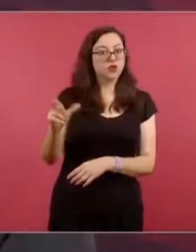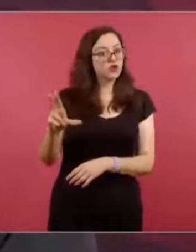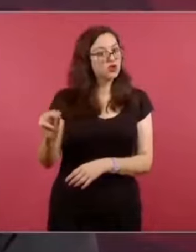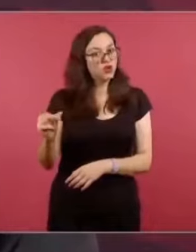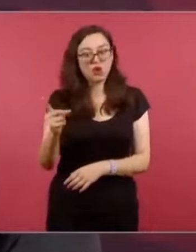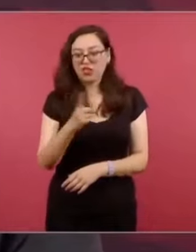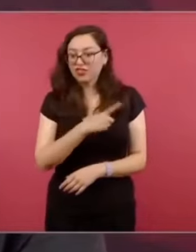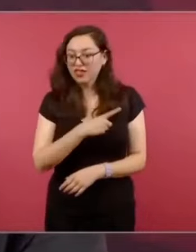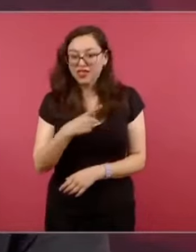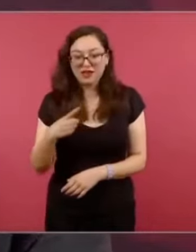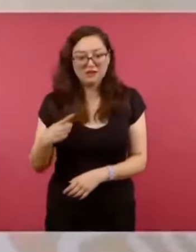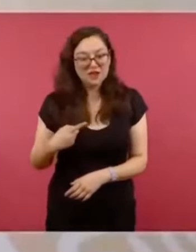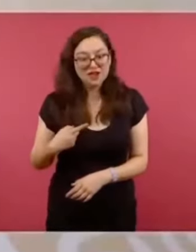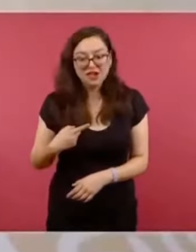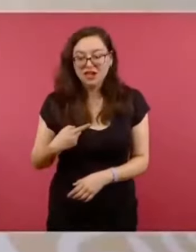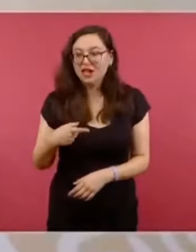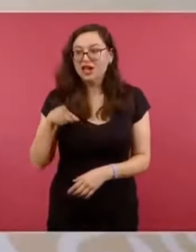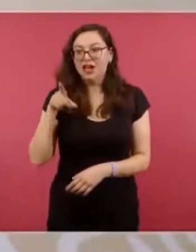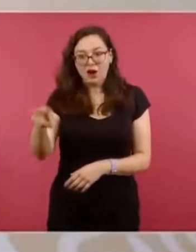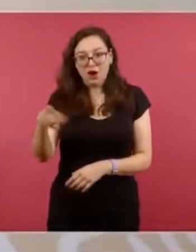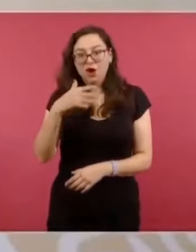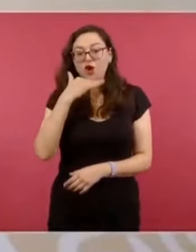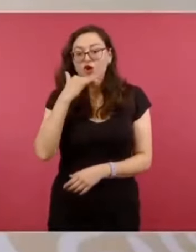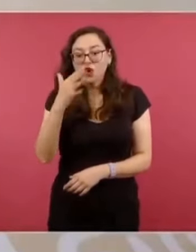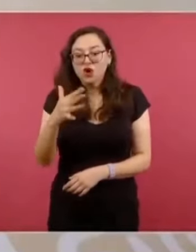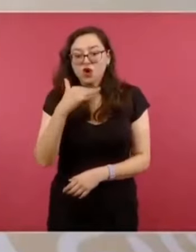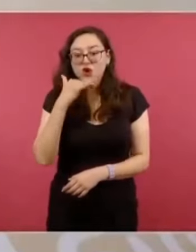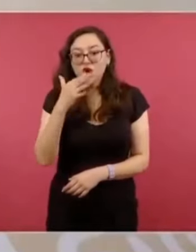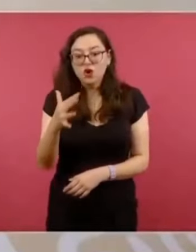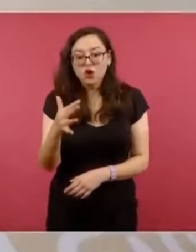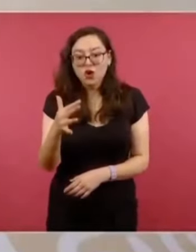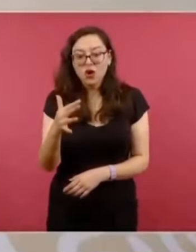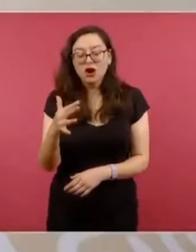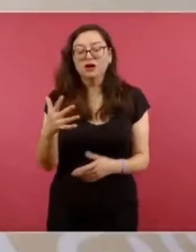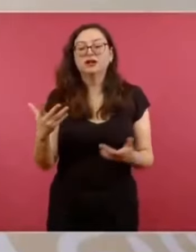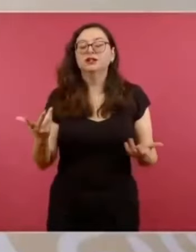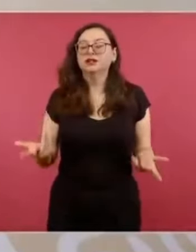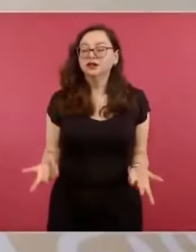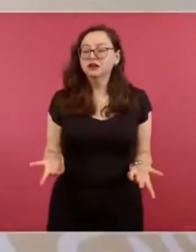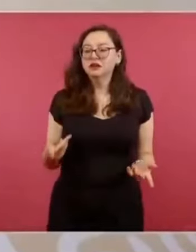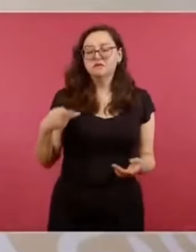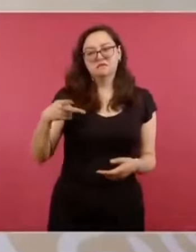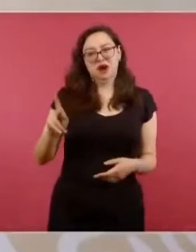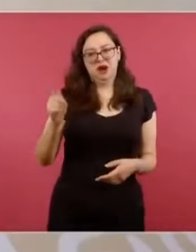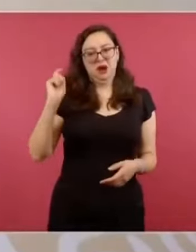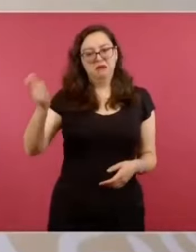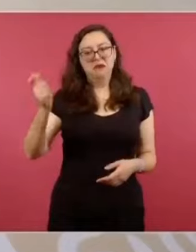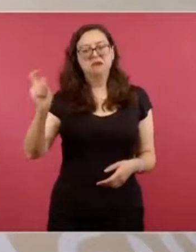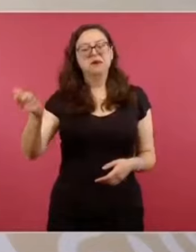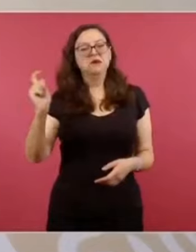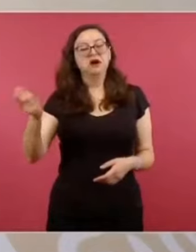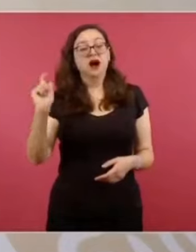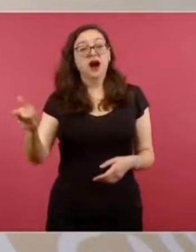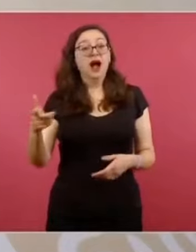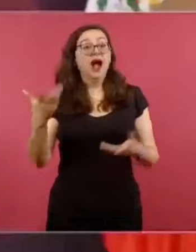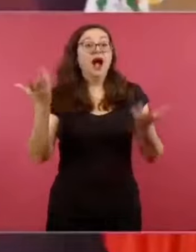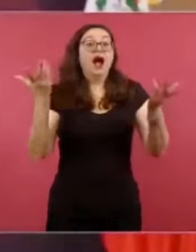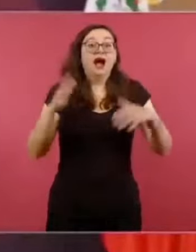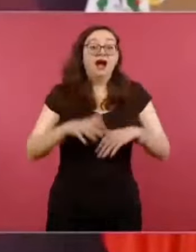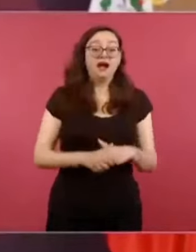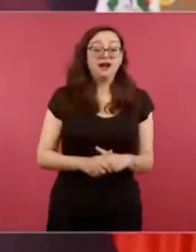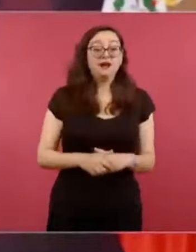Ah, pero al mismo tiempo decir que la pensión a los adultos mayores es